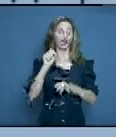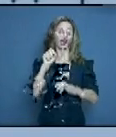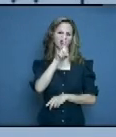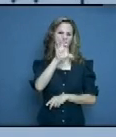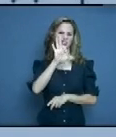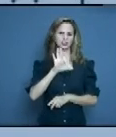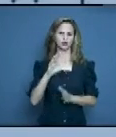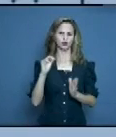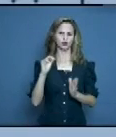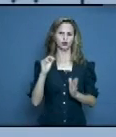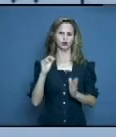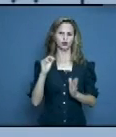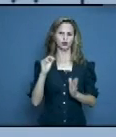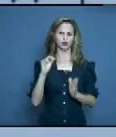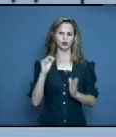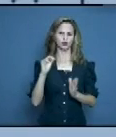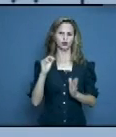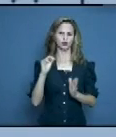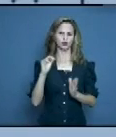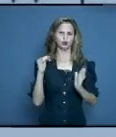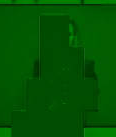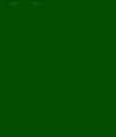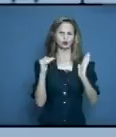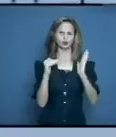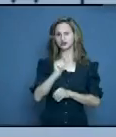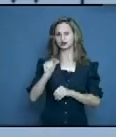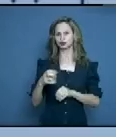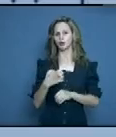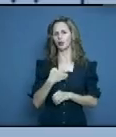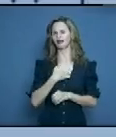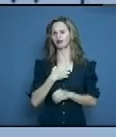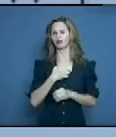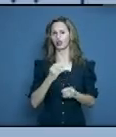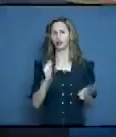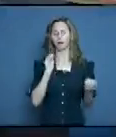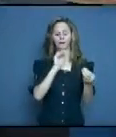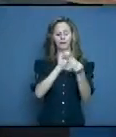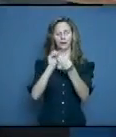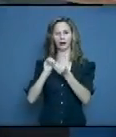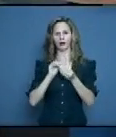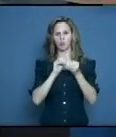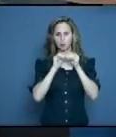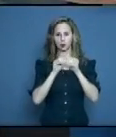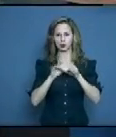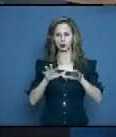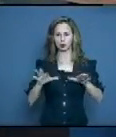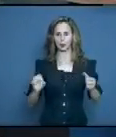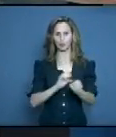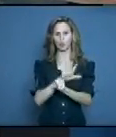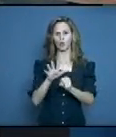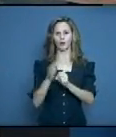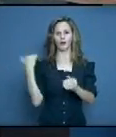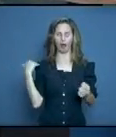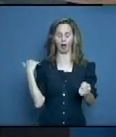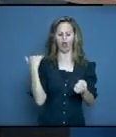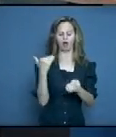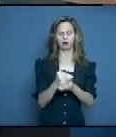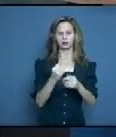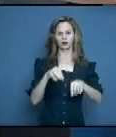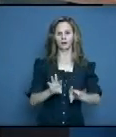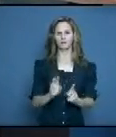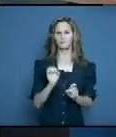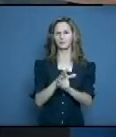,375 que se han contagiado con la COVID-19 desde el inicio de la enfermedad. Reitero,